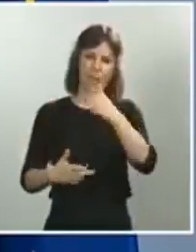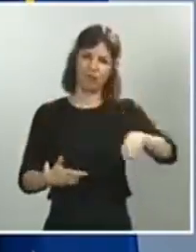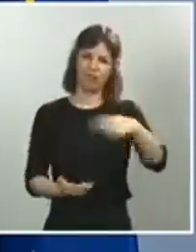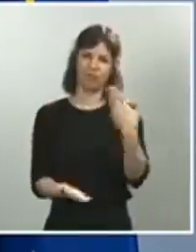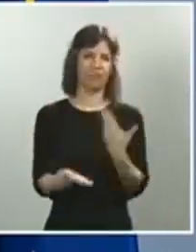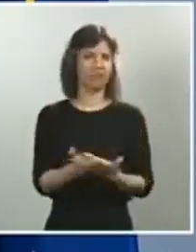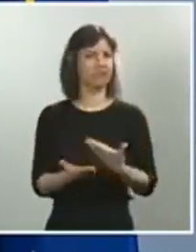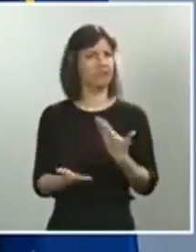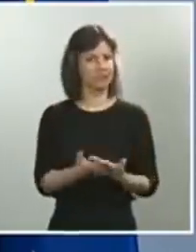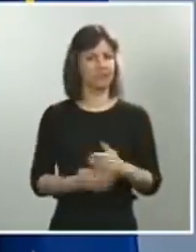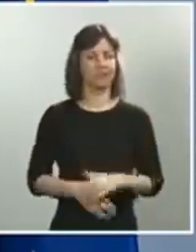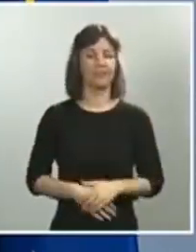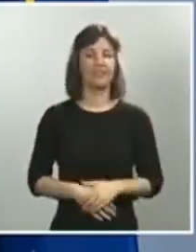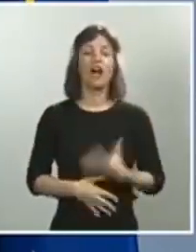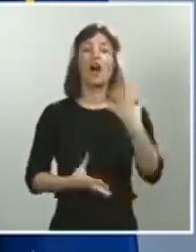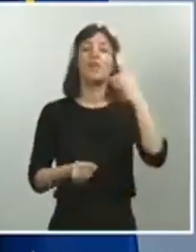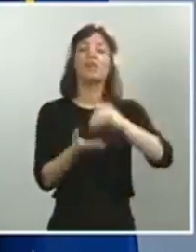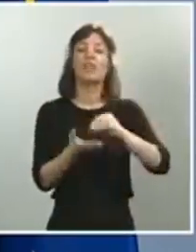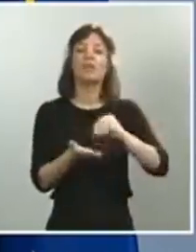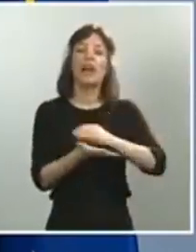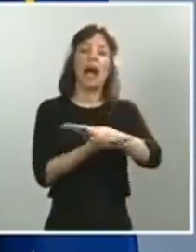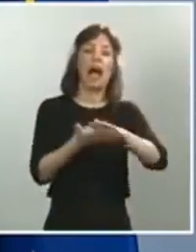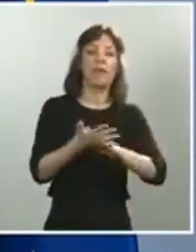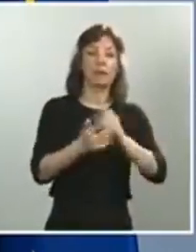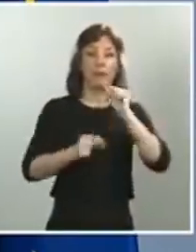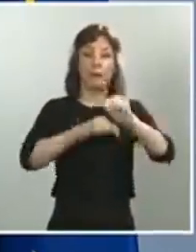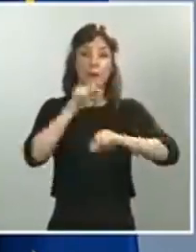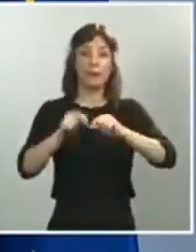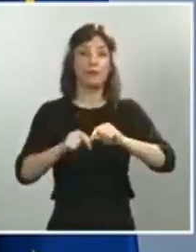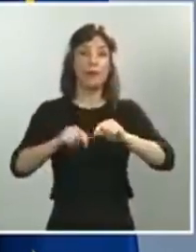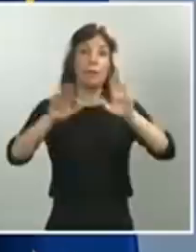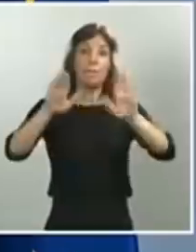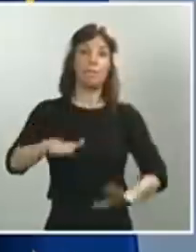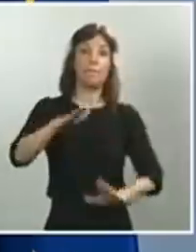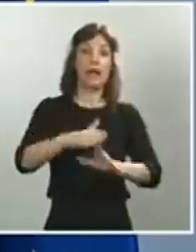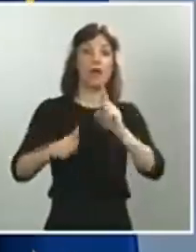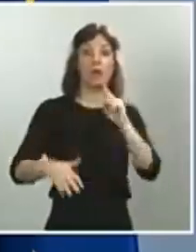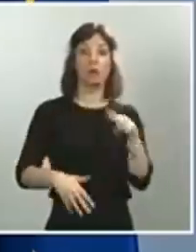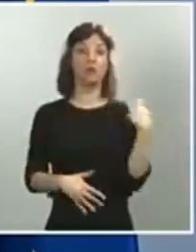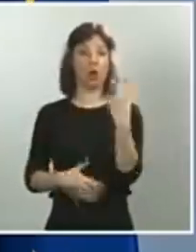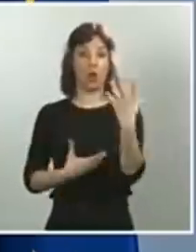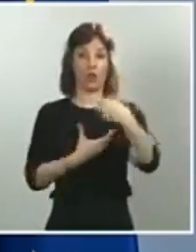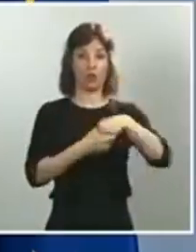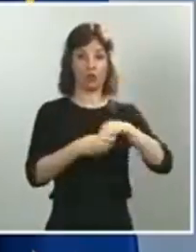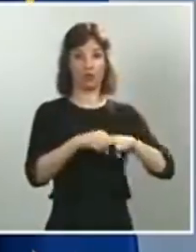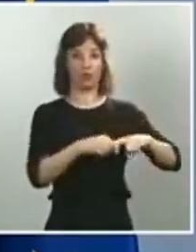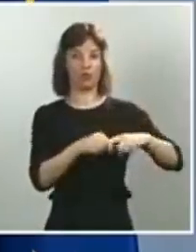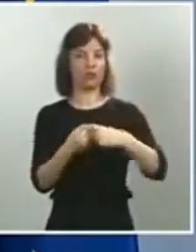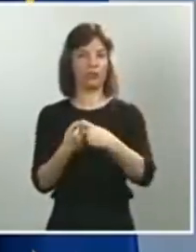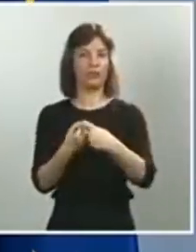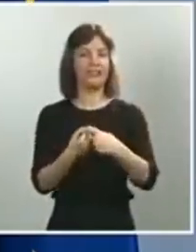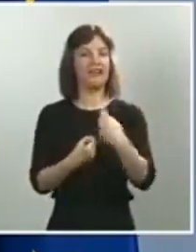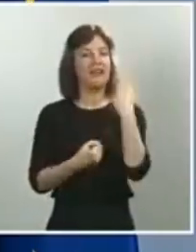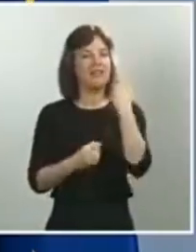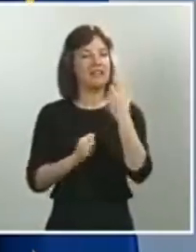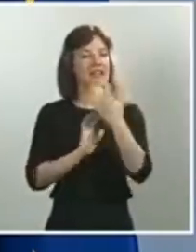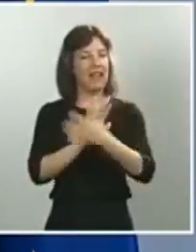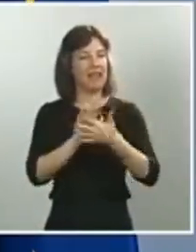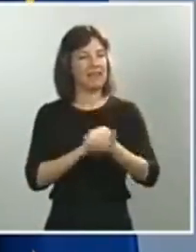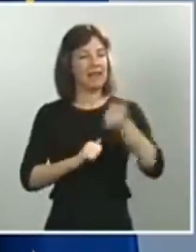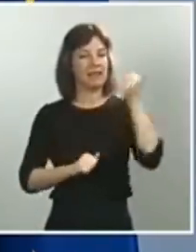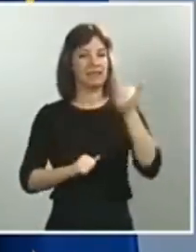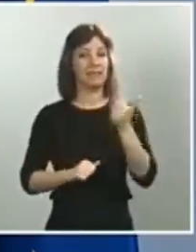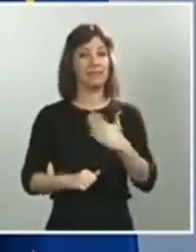Decimos muchas veces que este virus lo paramos entre todos y a lo mejor no hemos hablado todo lo necesario del papel tan importante